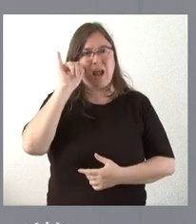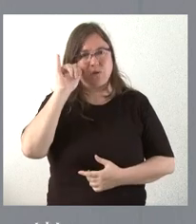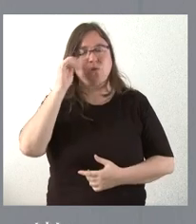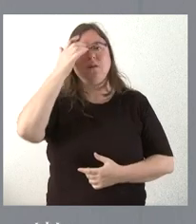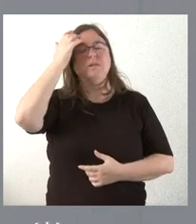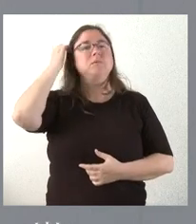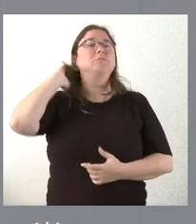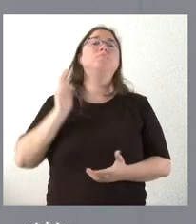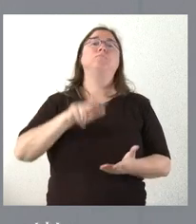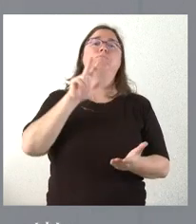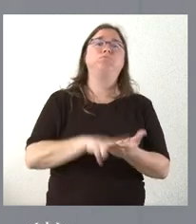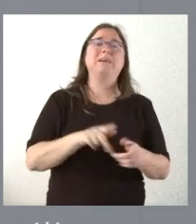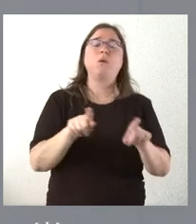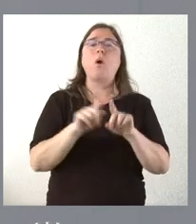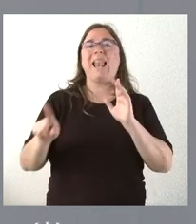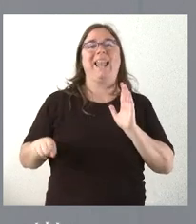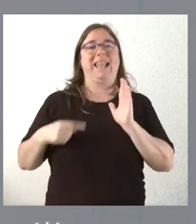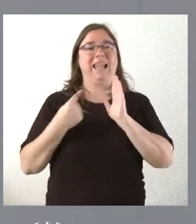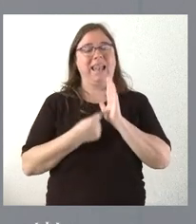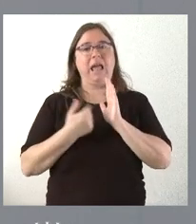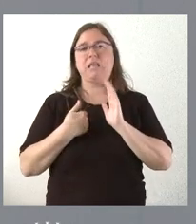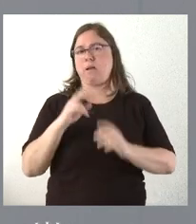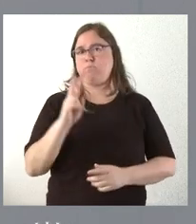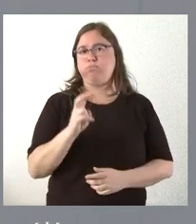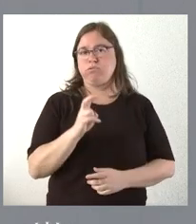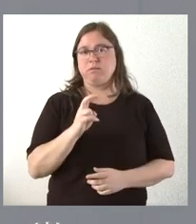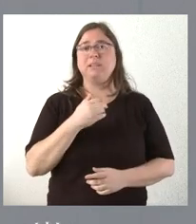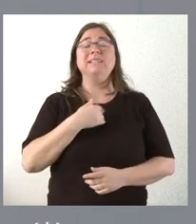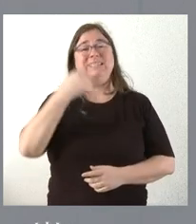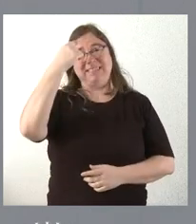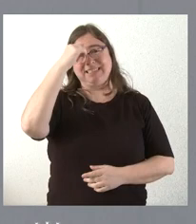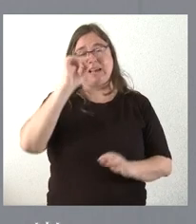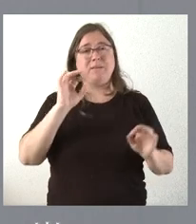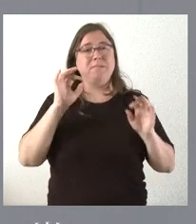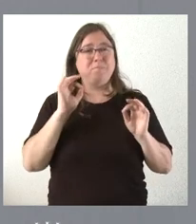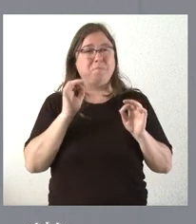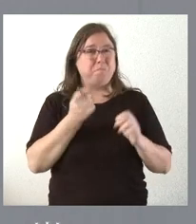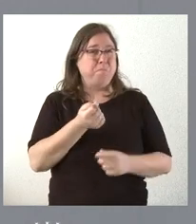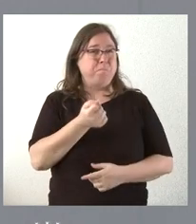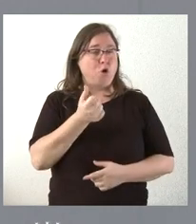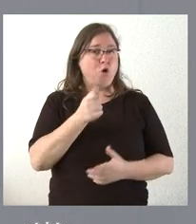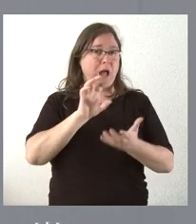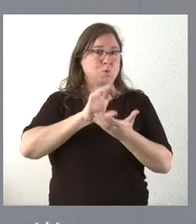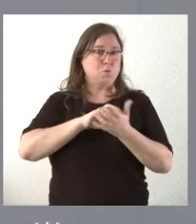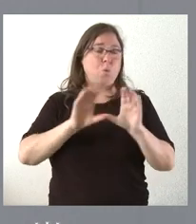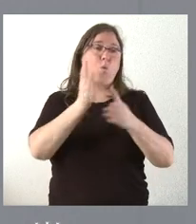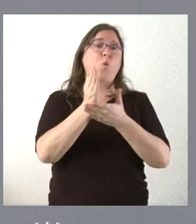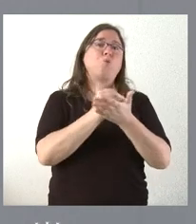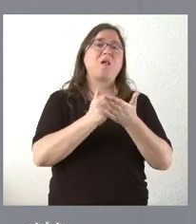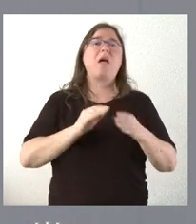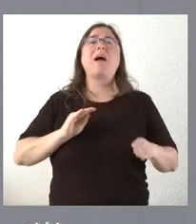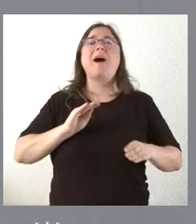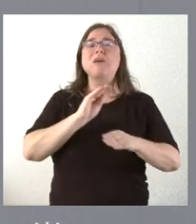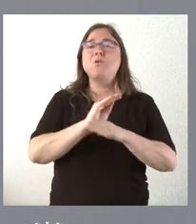Se aprobó a este efecto un decreto ley que ya está en vigor. Saben ustedes que estamos entre las muy pocas comunidades autónomas que en las ayudas